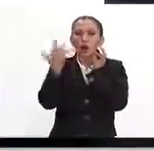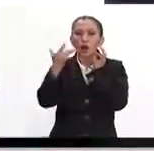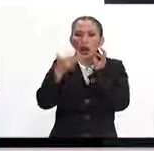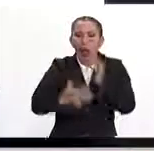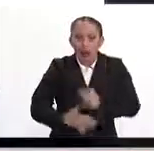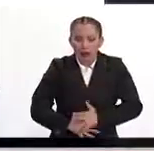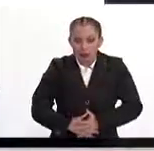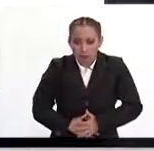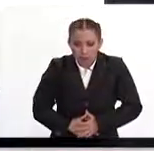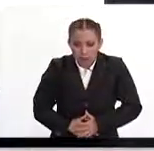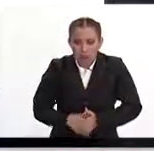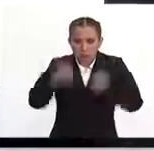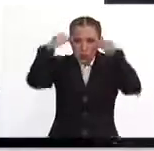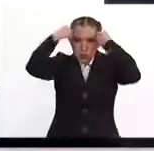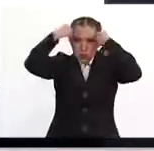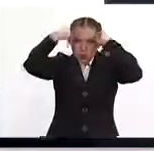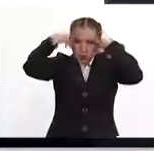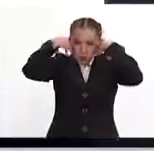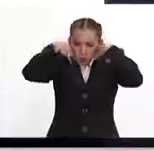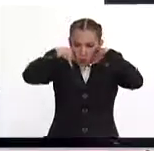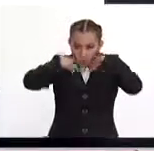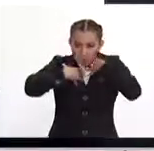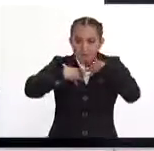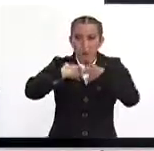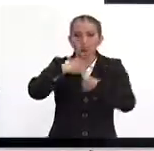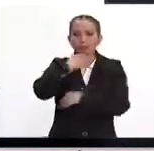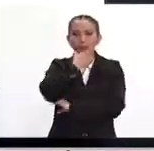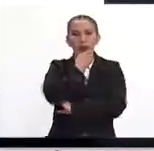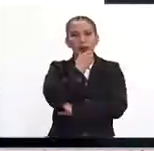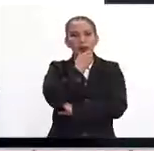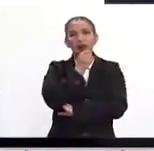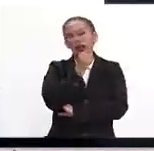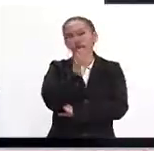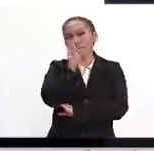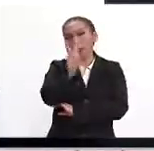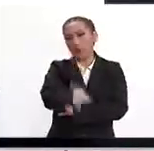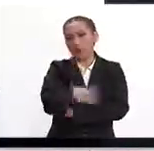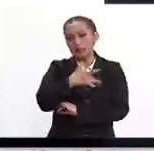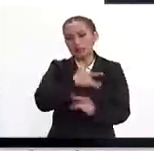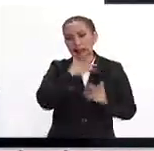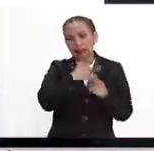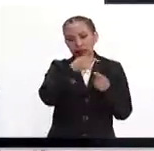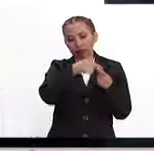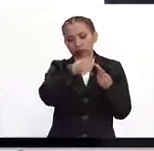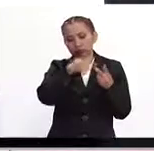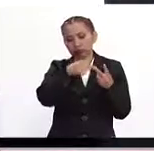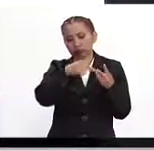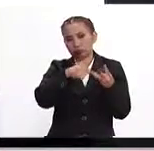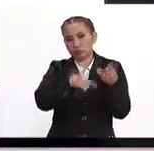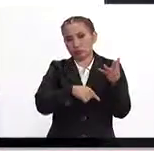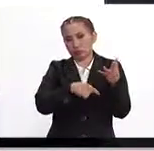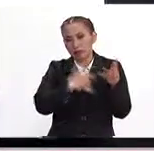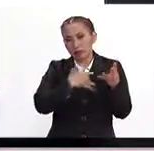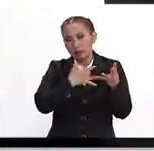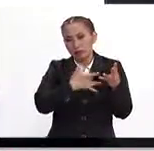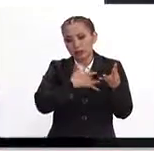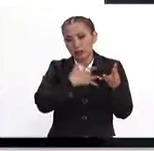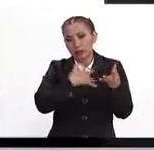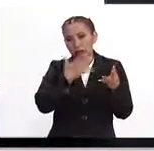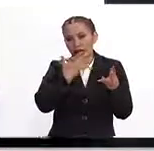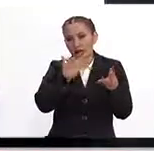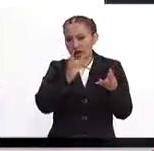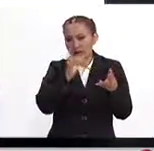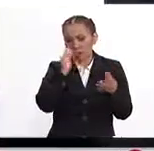el estómago, sudoración, y la verdad es que son síntomas que son muy